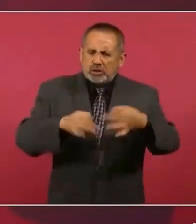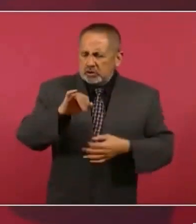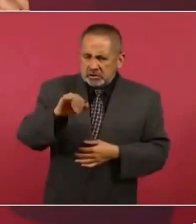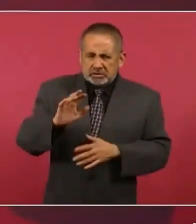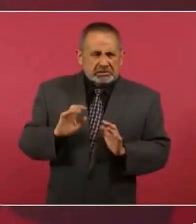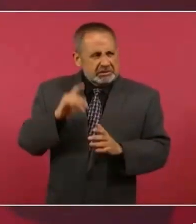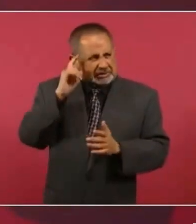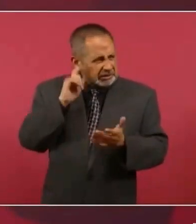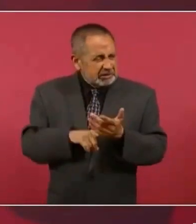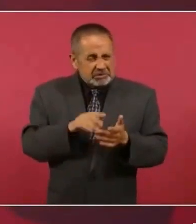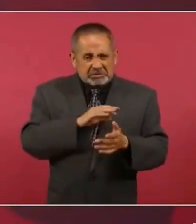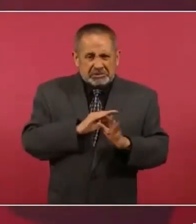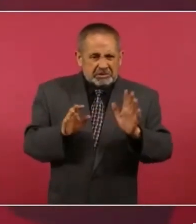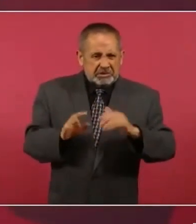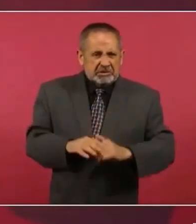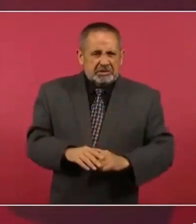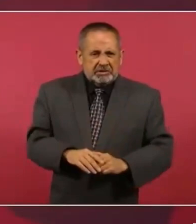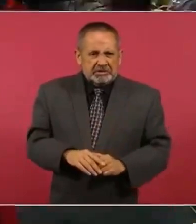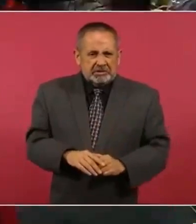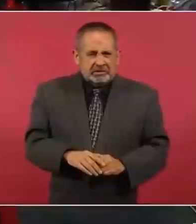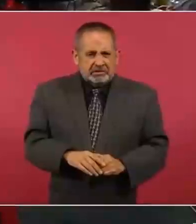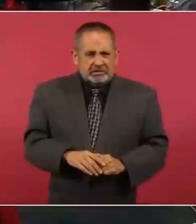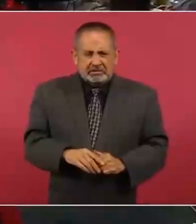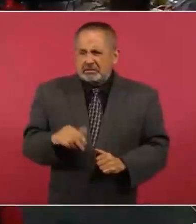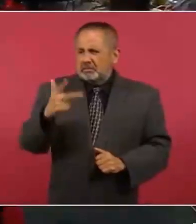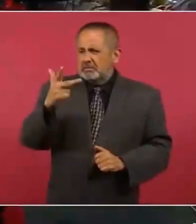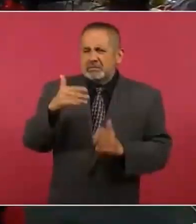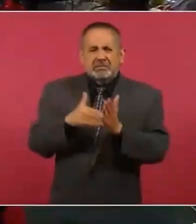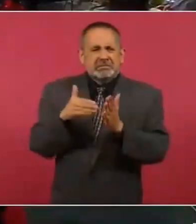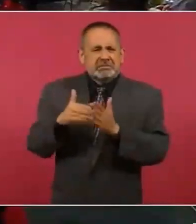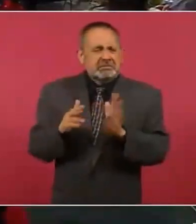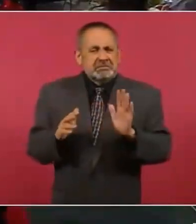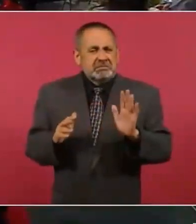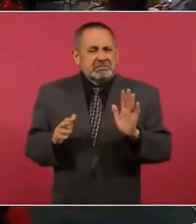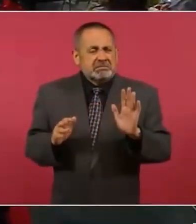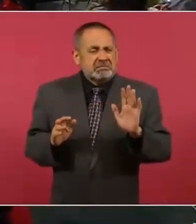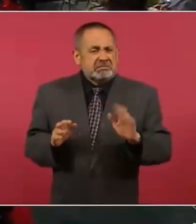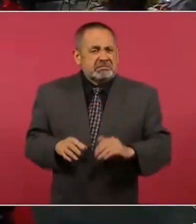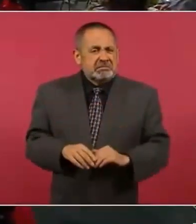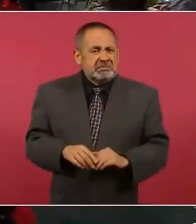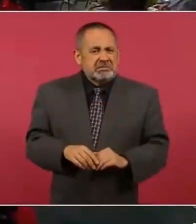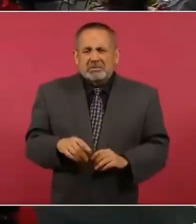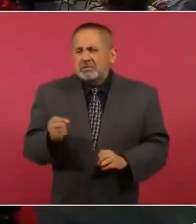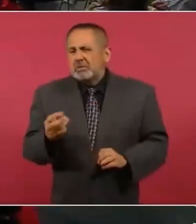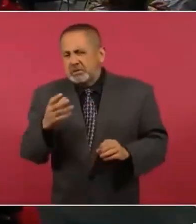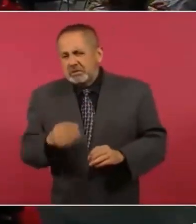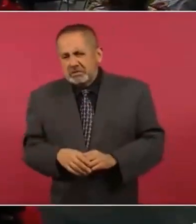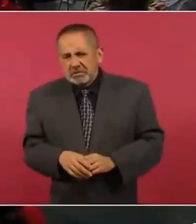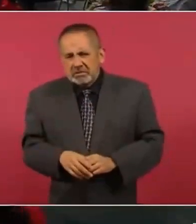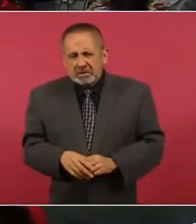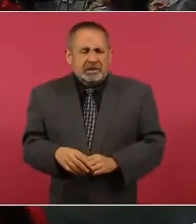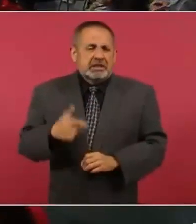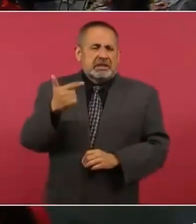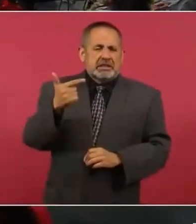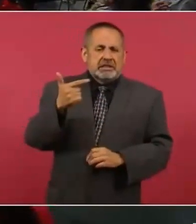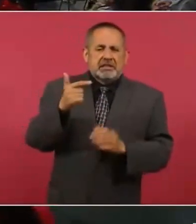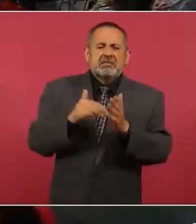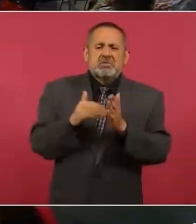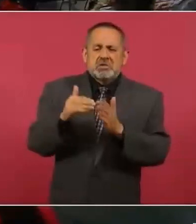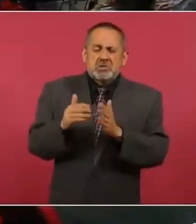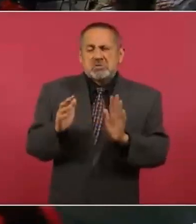Creo que fueron como 8 millones o... ¿Cuánto? Siete millones.